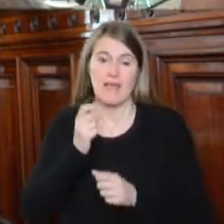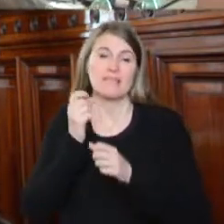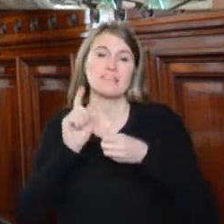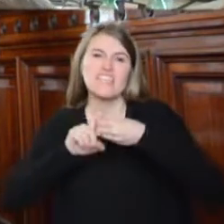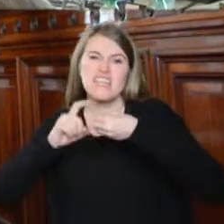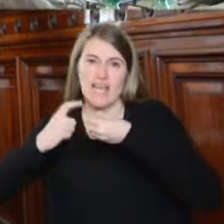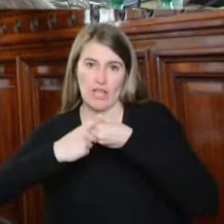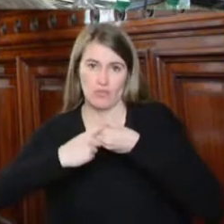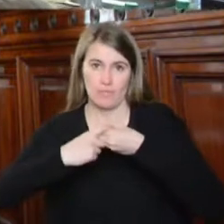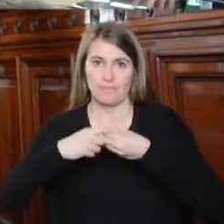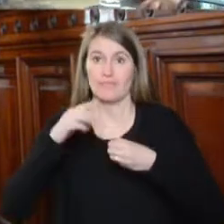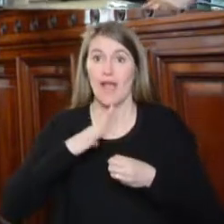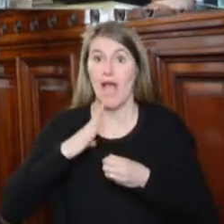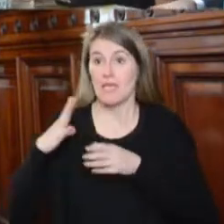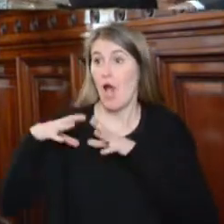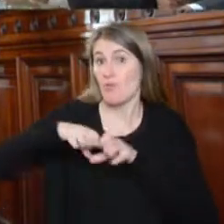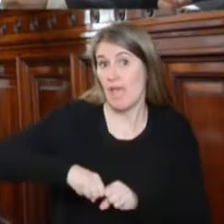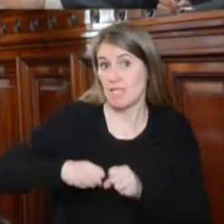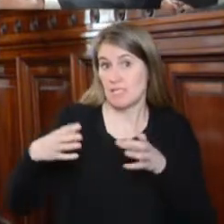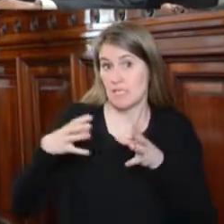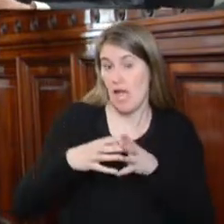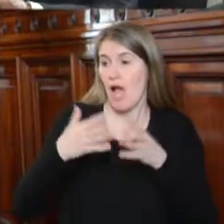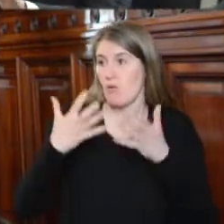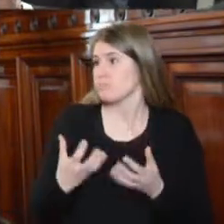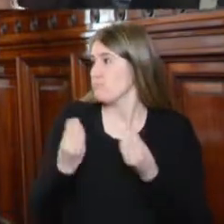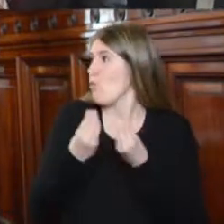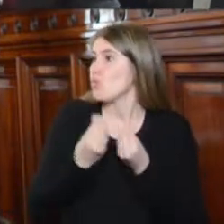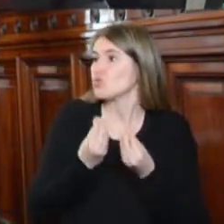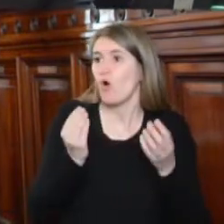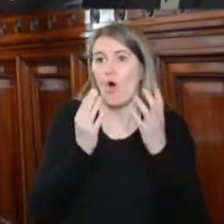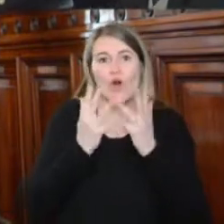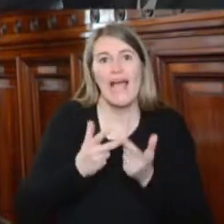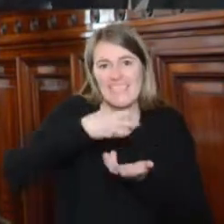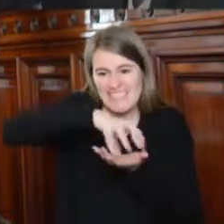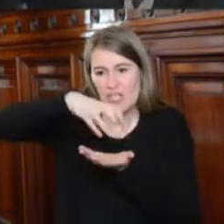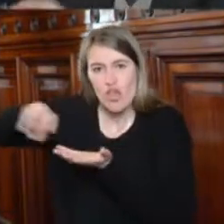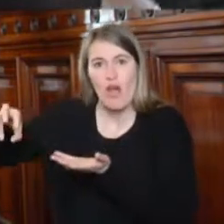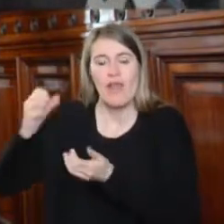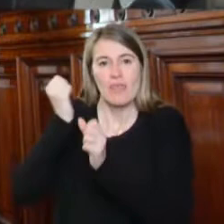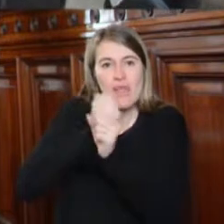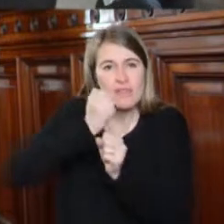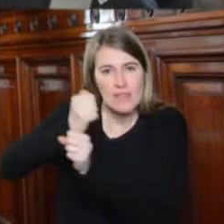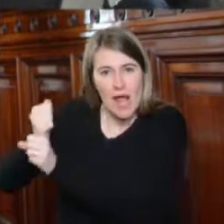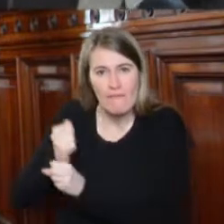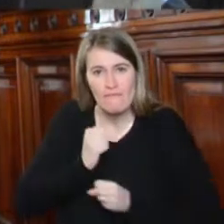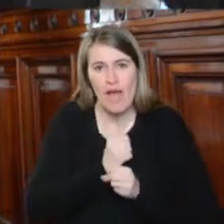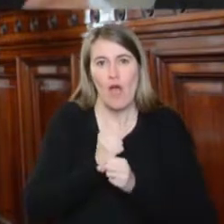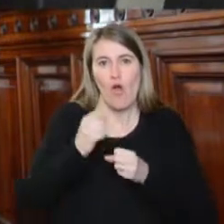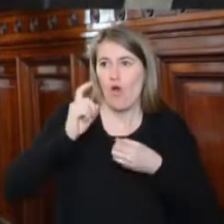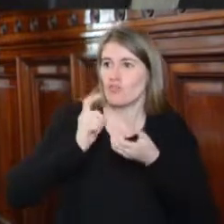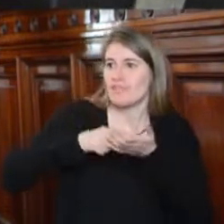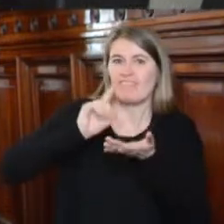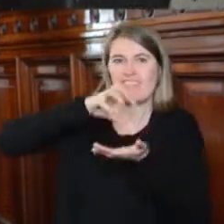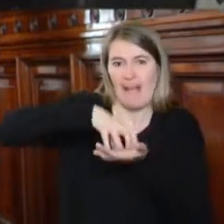numeroso y muy importante grupo de organizaciones laborales, confederaciones, centrales, sindicatos y